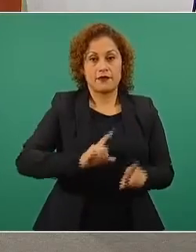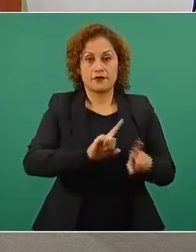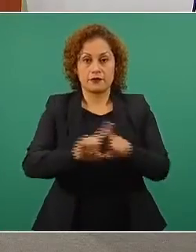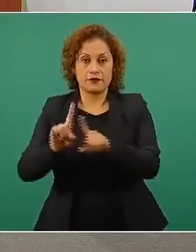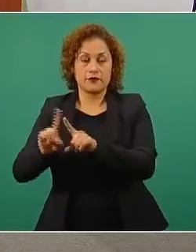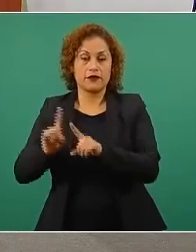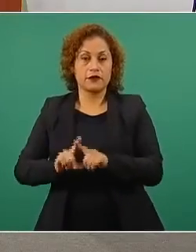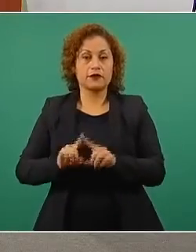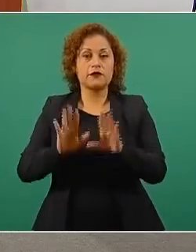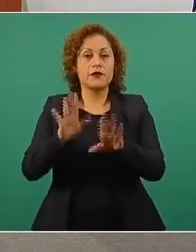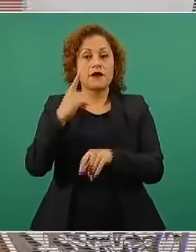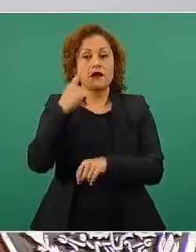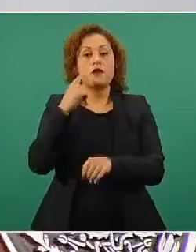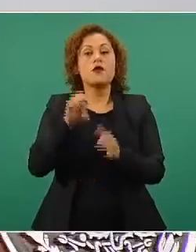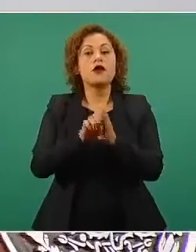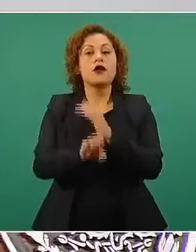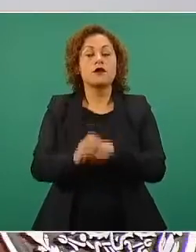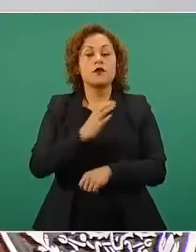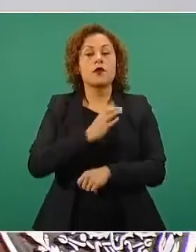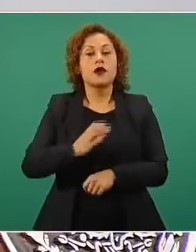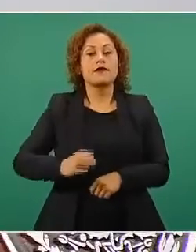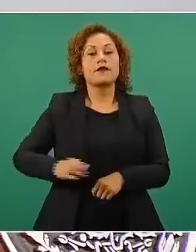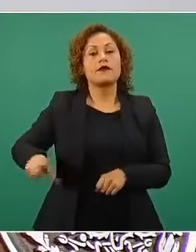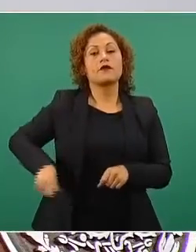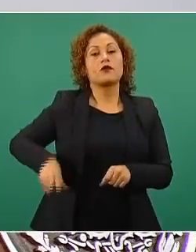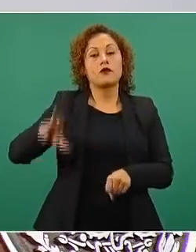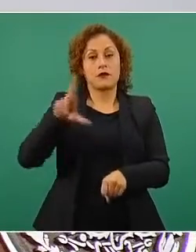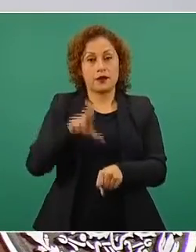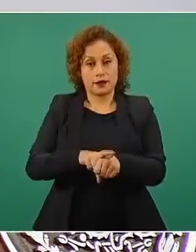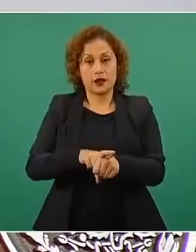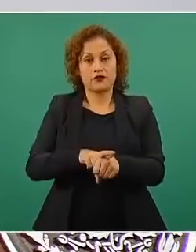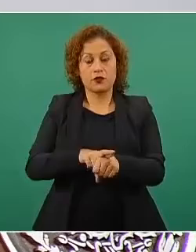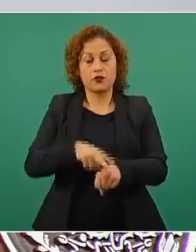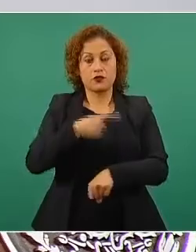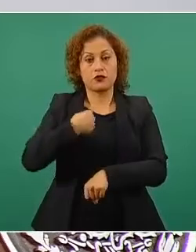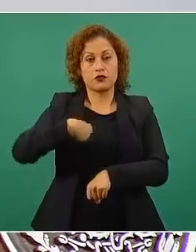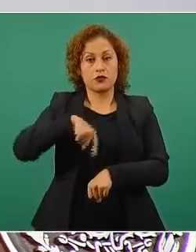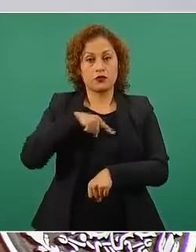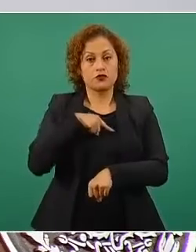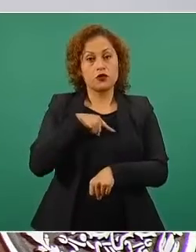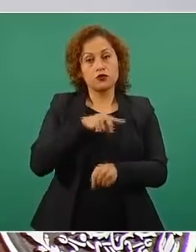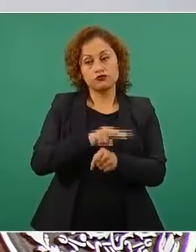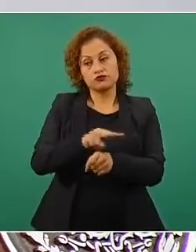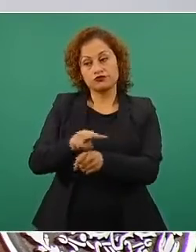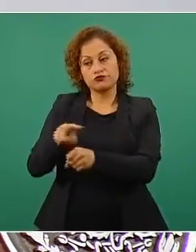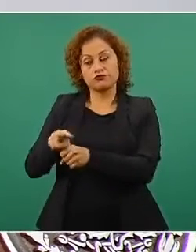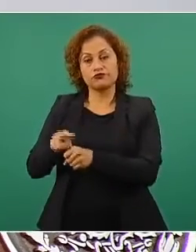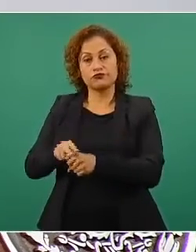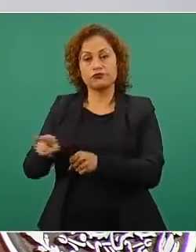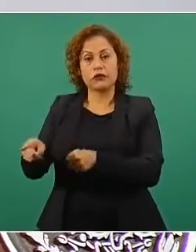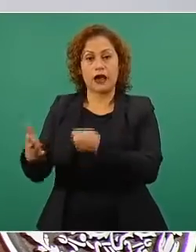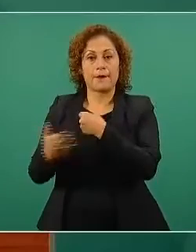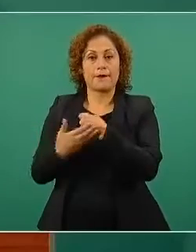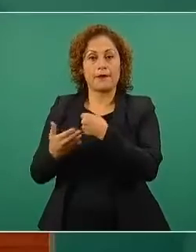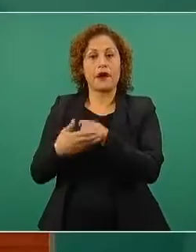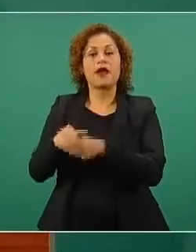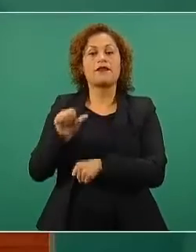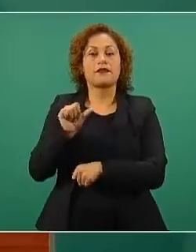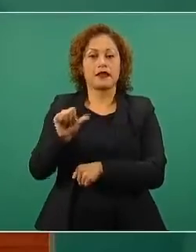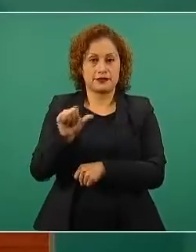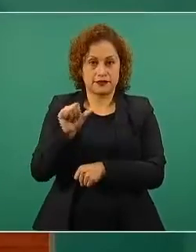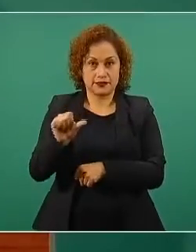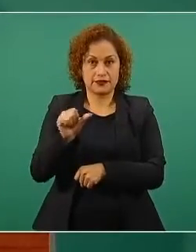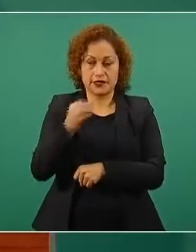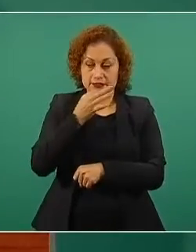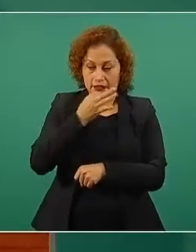los candidatos a gobernadores, los reportes de monitoreo y peticiones suman 16, sin embargo,